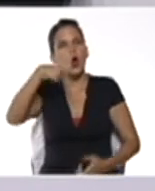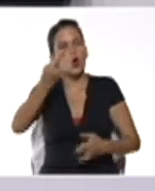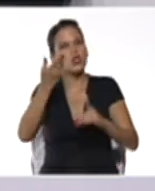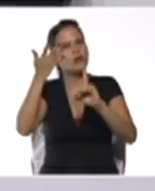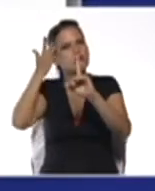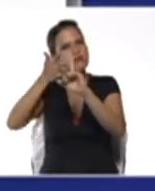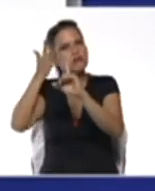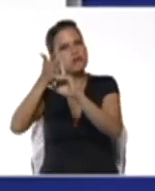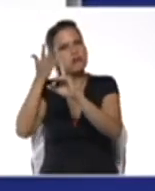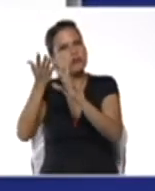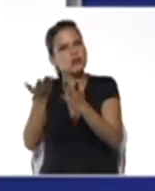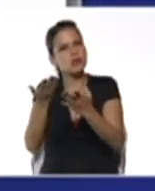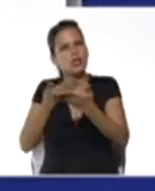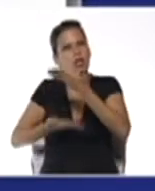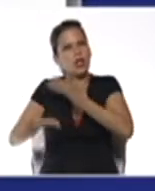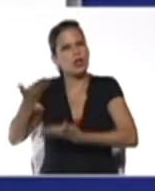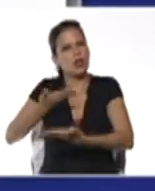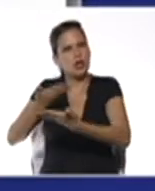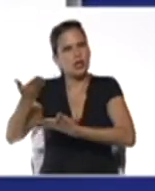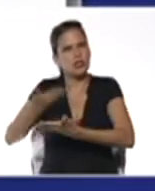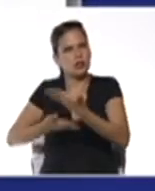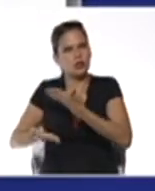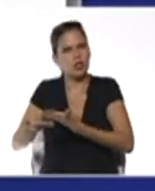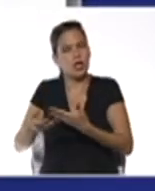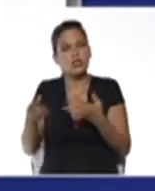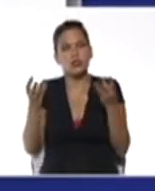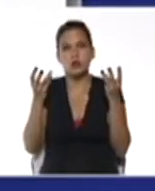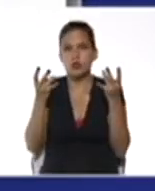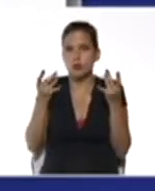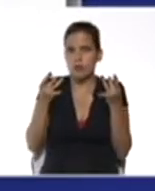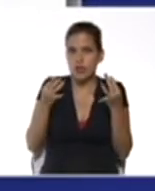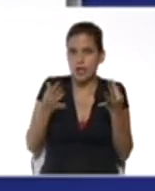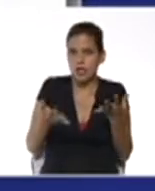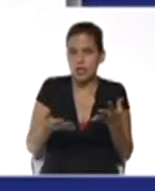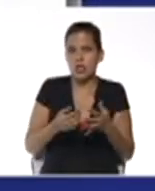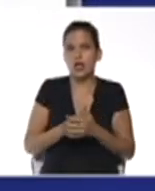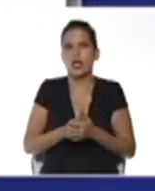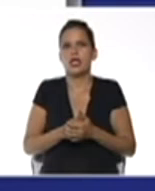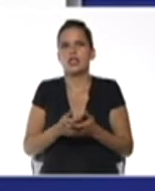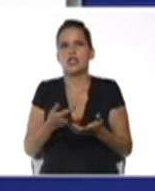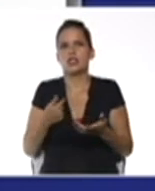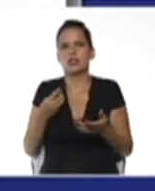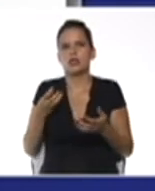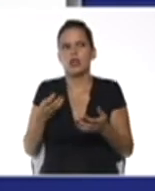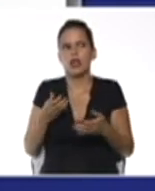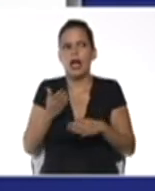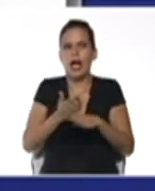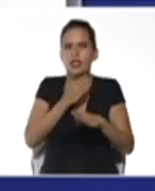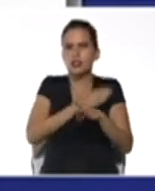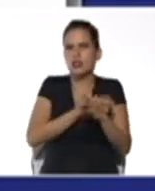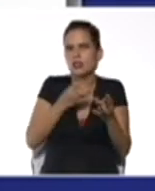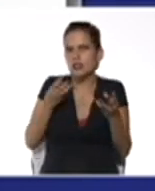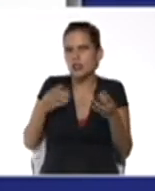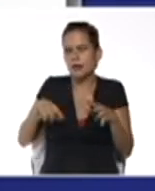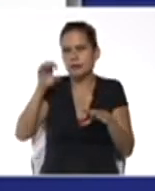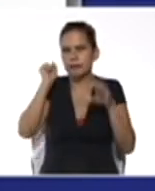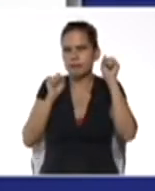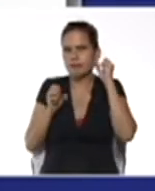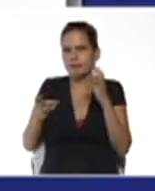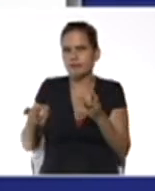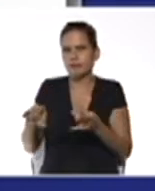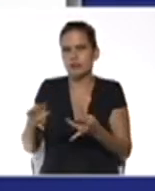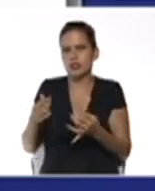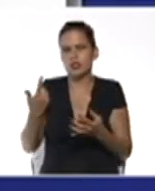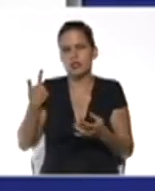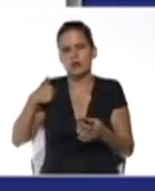orientaciones están las relacionadas a esas destrezas numéricas y a esas destrezas pre numéricas que deben tener ellos al momento